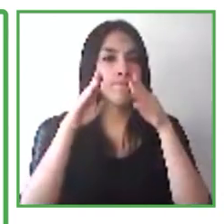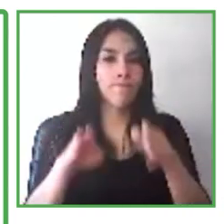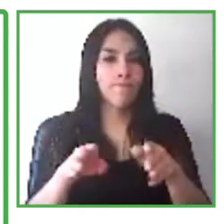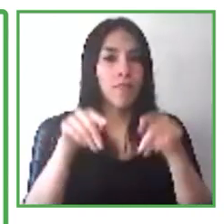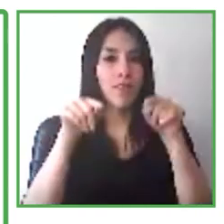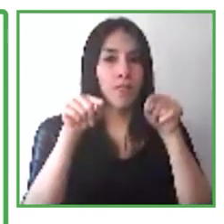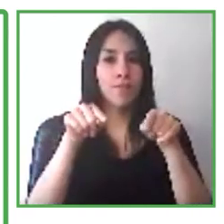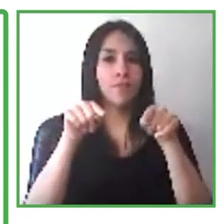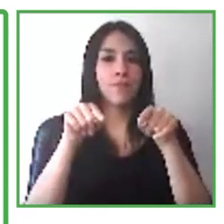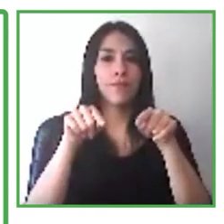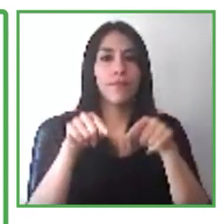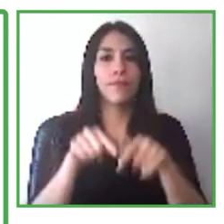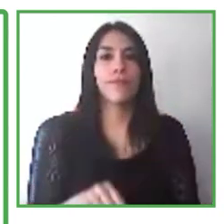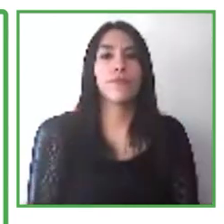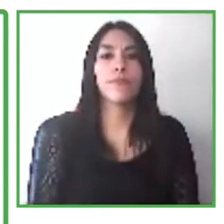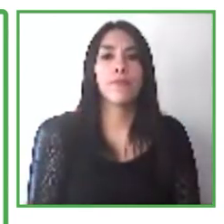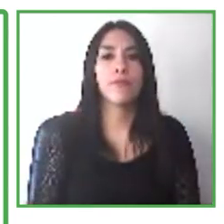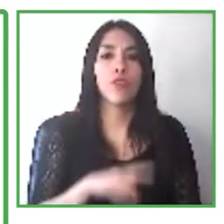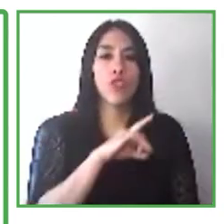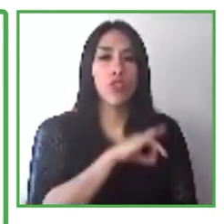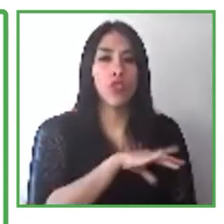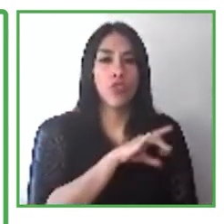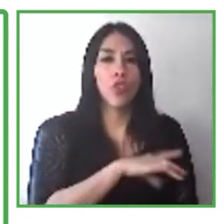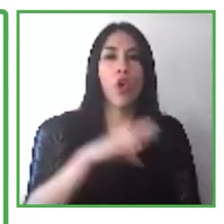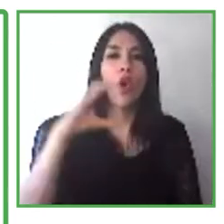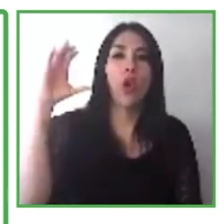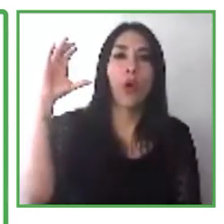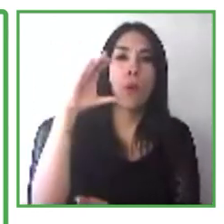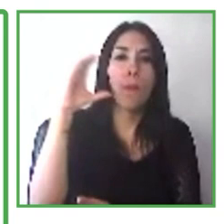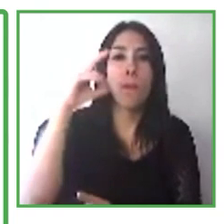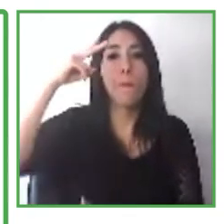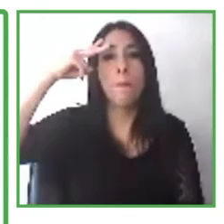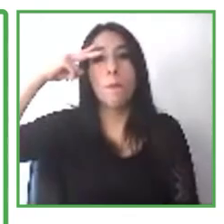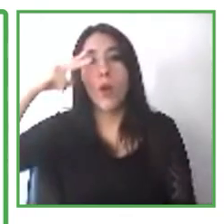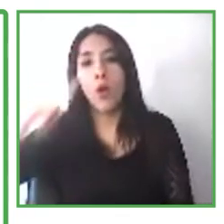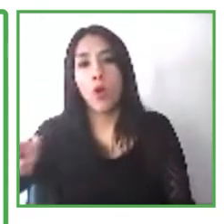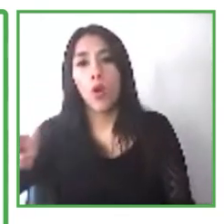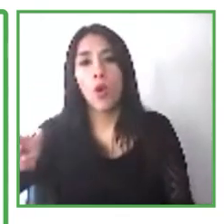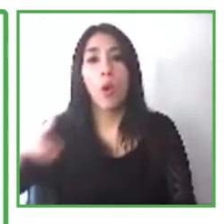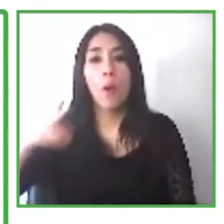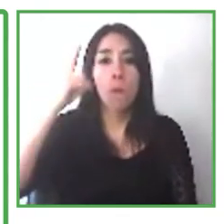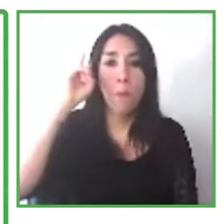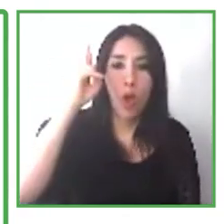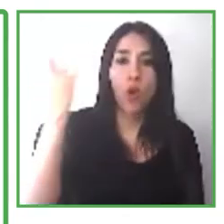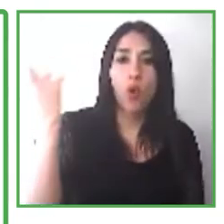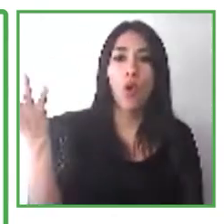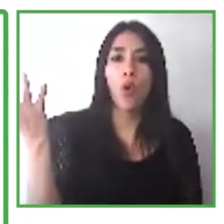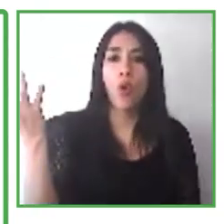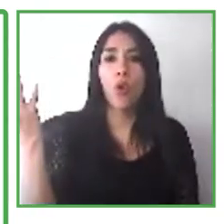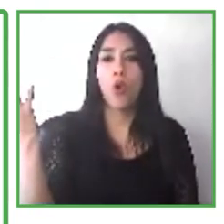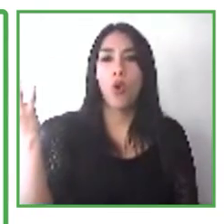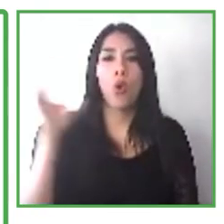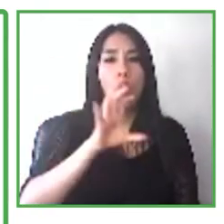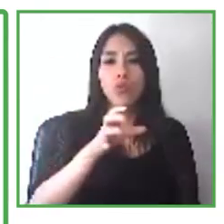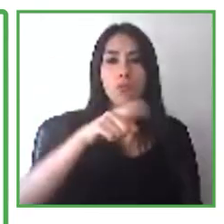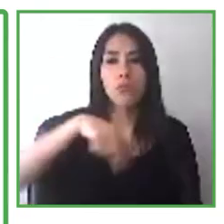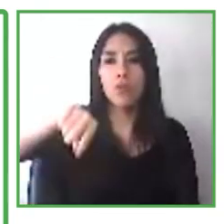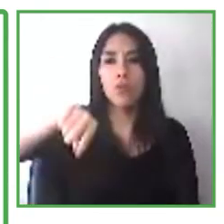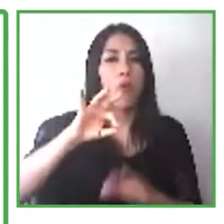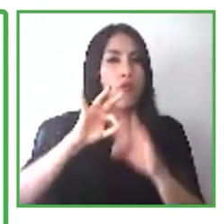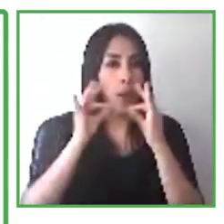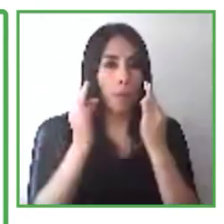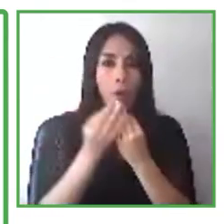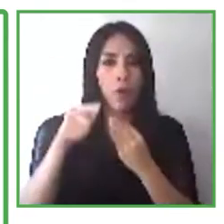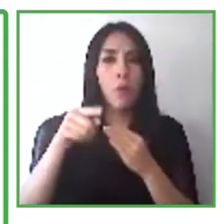enfocamos en ayudar a las personas con disabilidades. Y en Perú, siete países en total para el año 2021. También en este